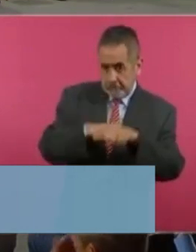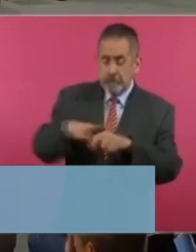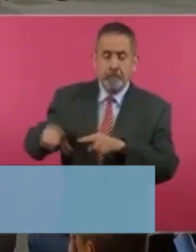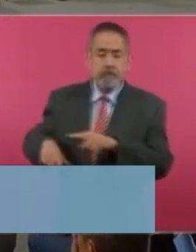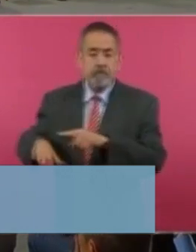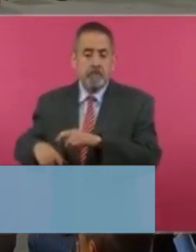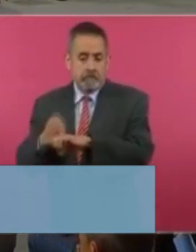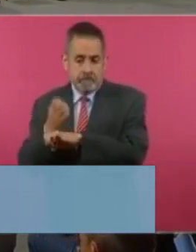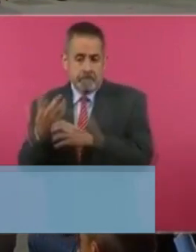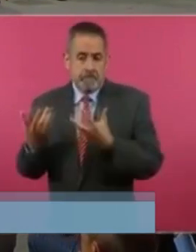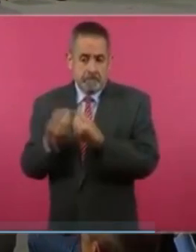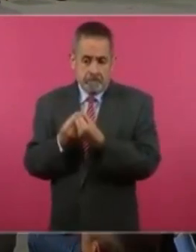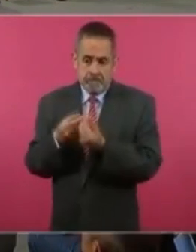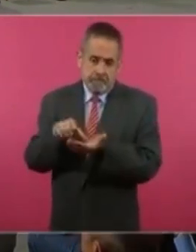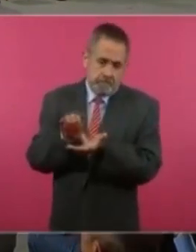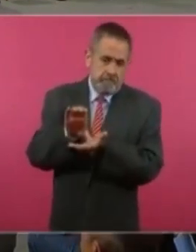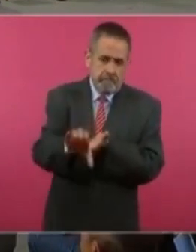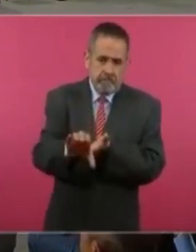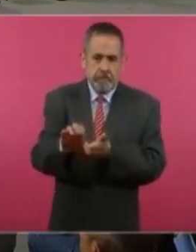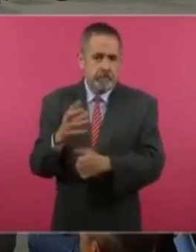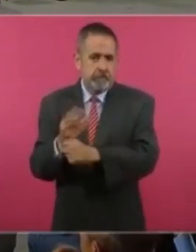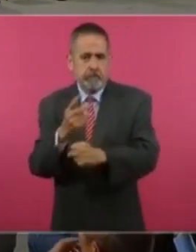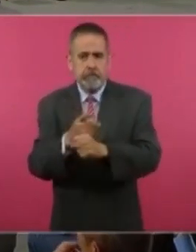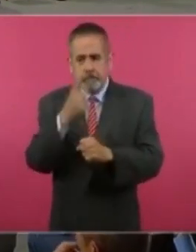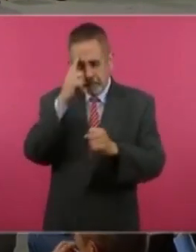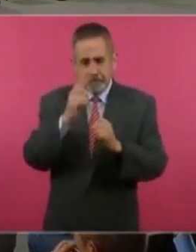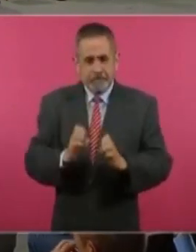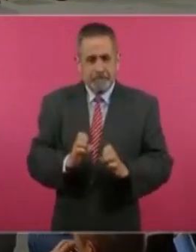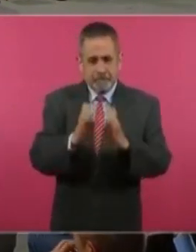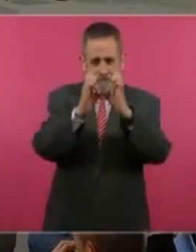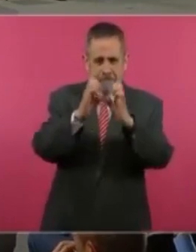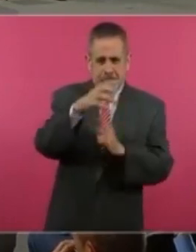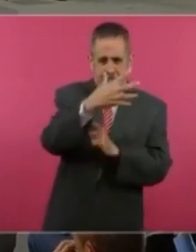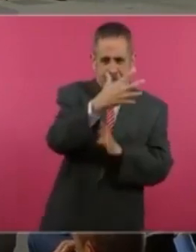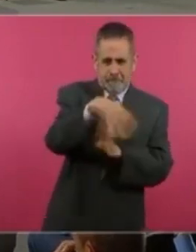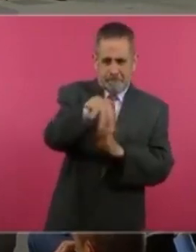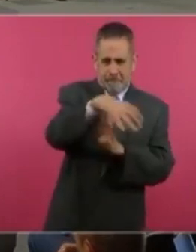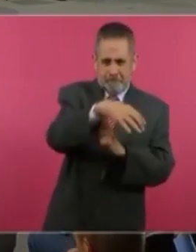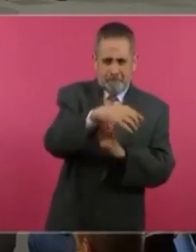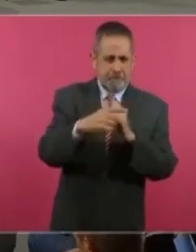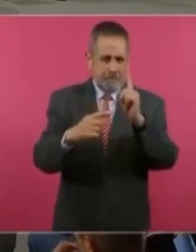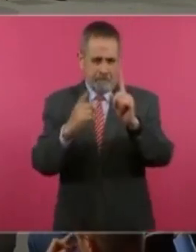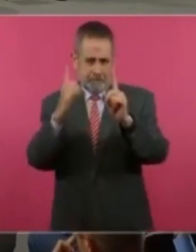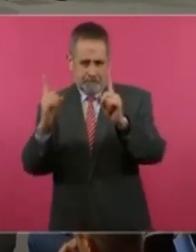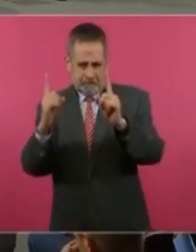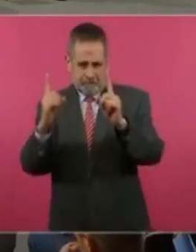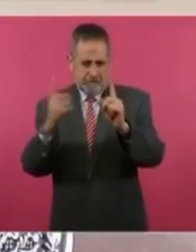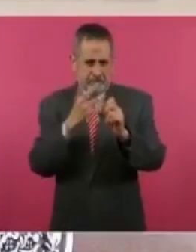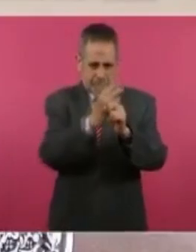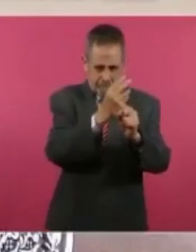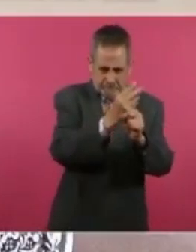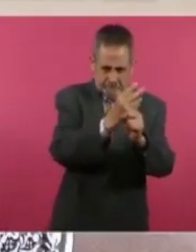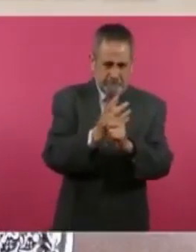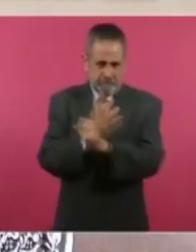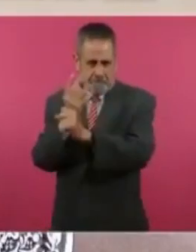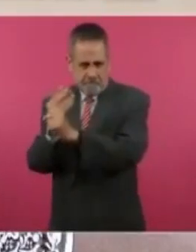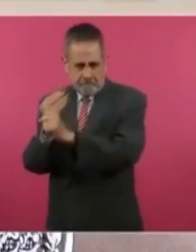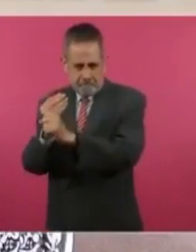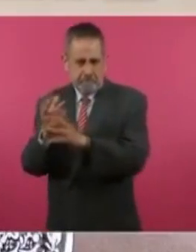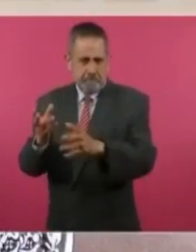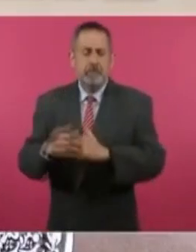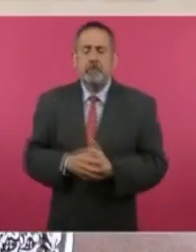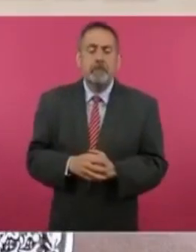gobierno del estado, para consolidar las dos torres del campanario. Adicionalmente, informar que se está trabajando